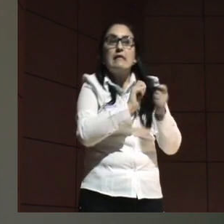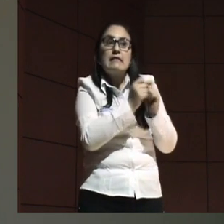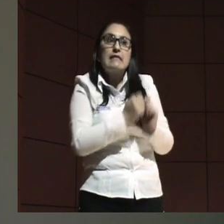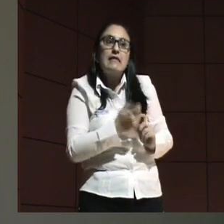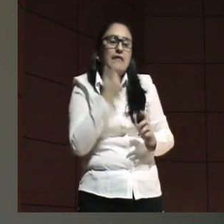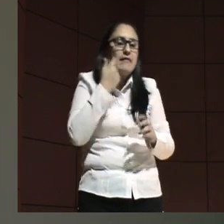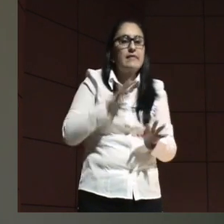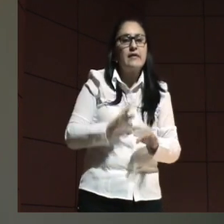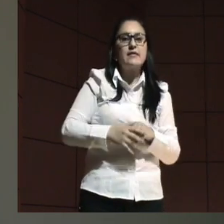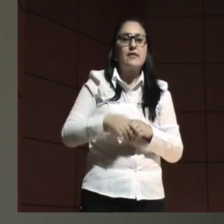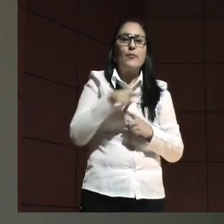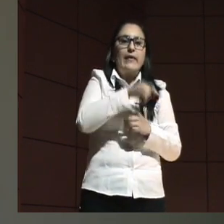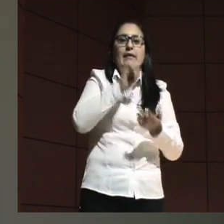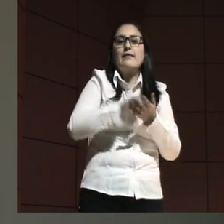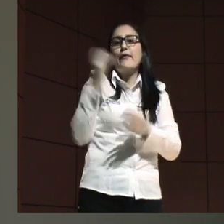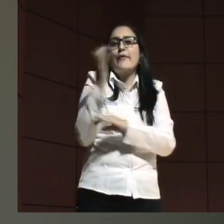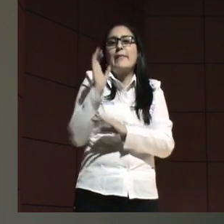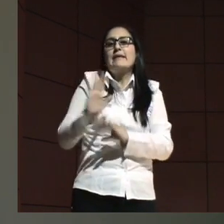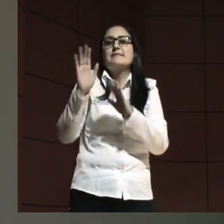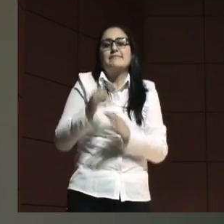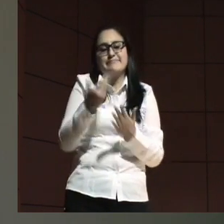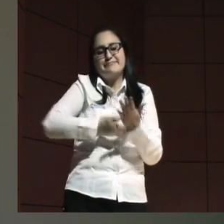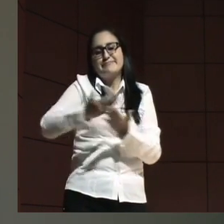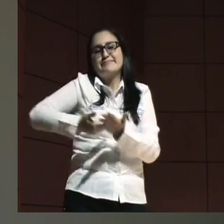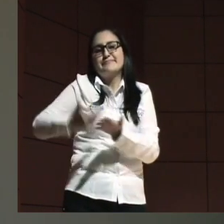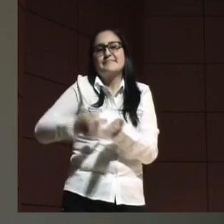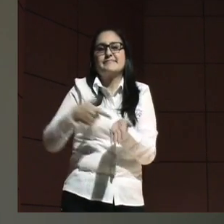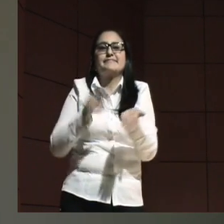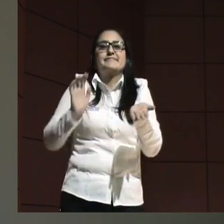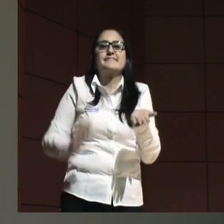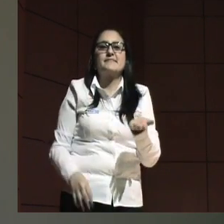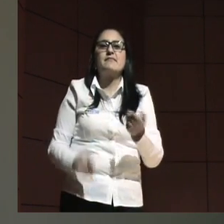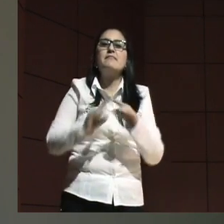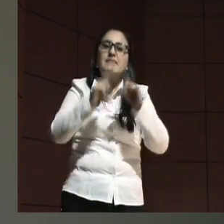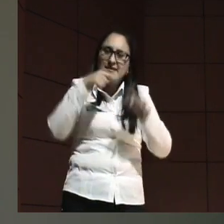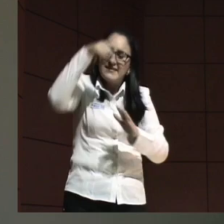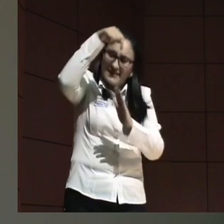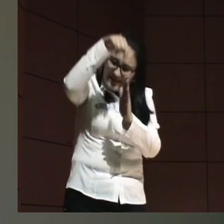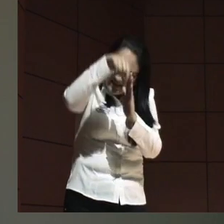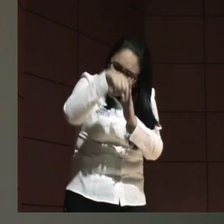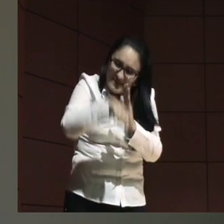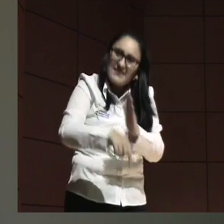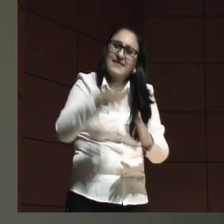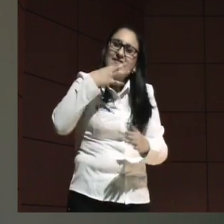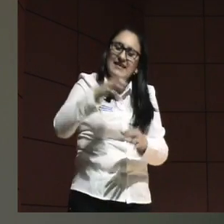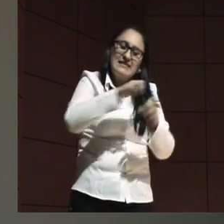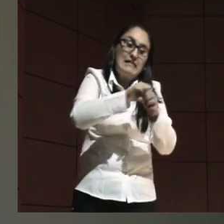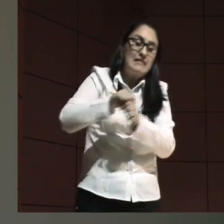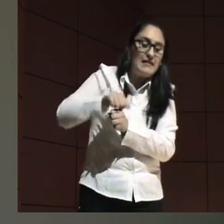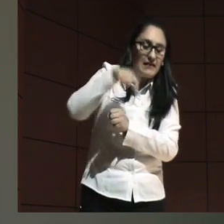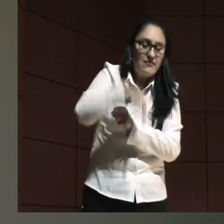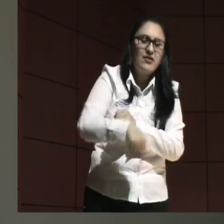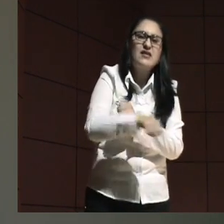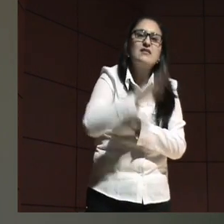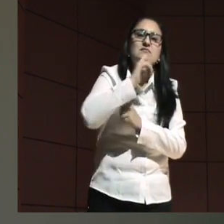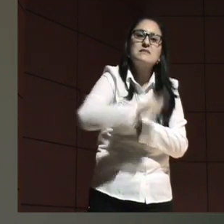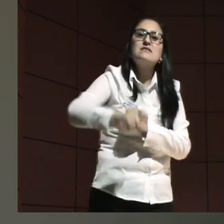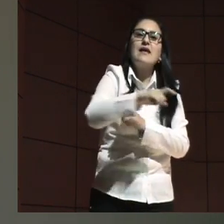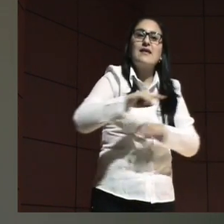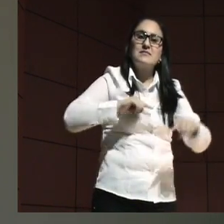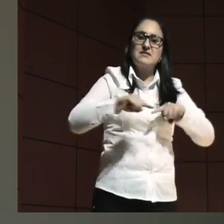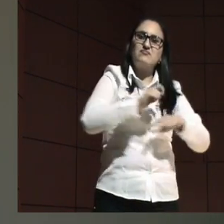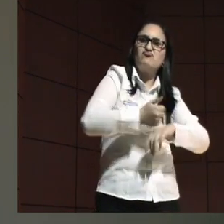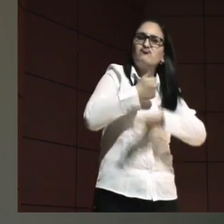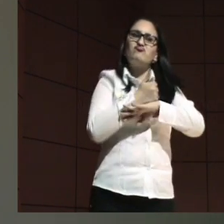porque así se ganan las cosas en Colombia con el papel. pero en el fondo las personas que administran o que tienen un poder